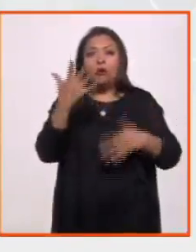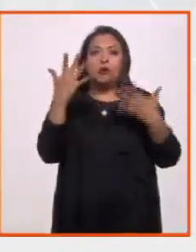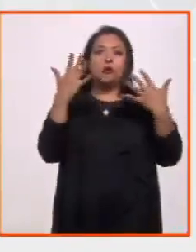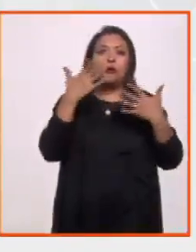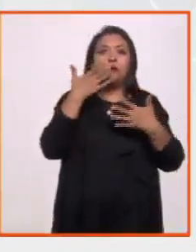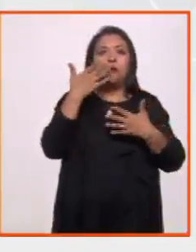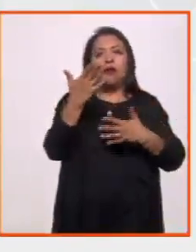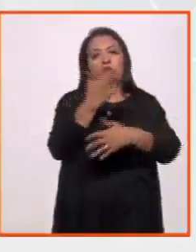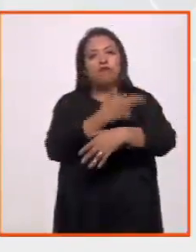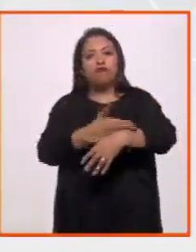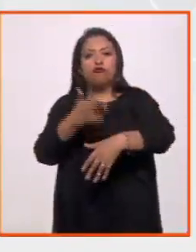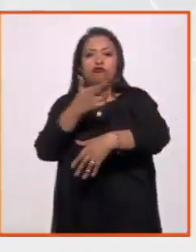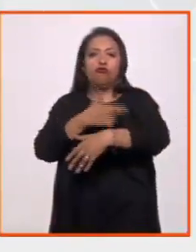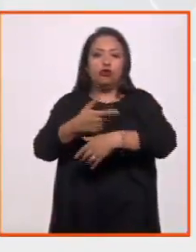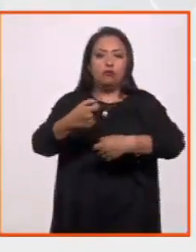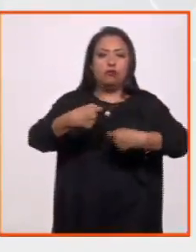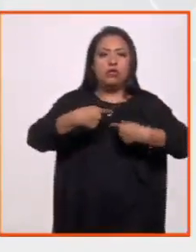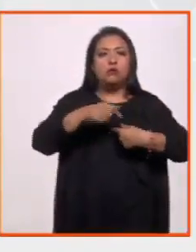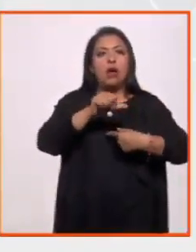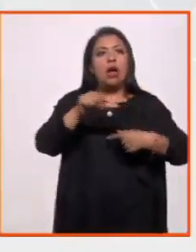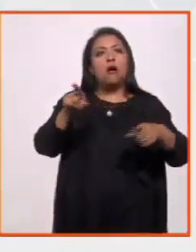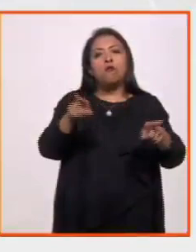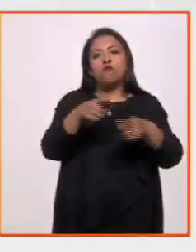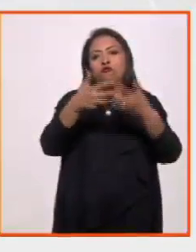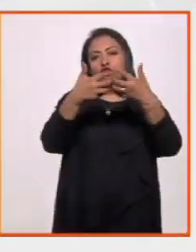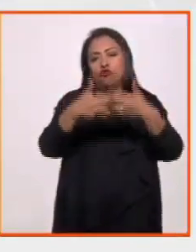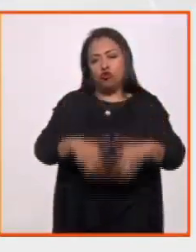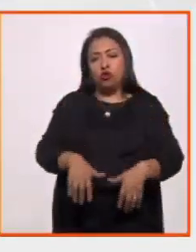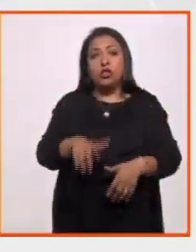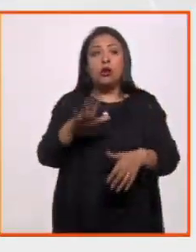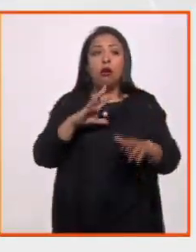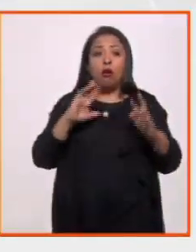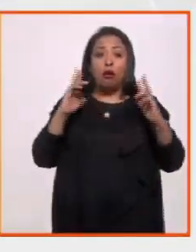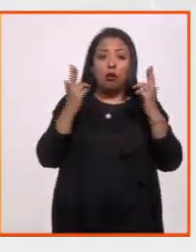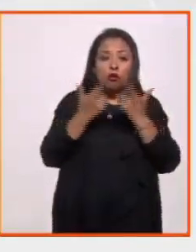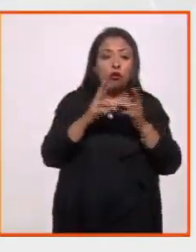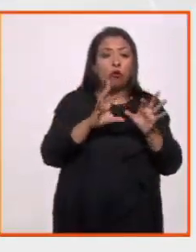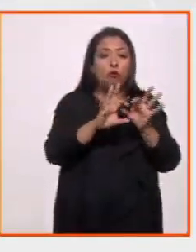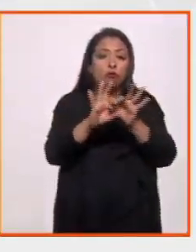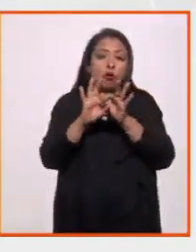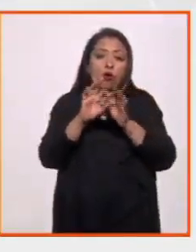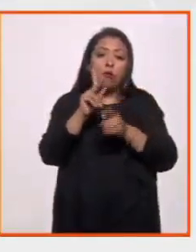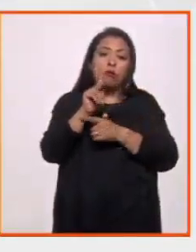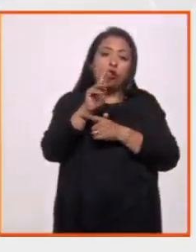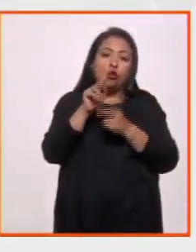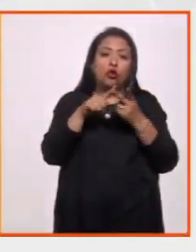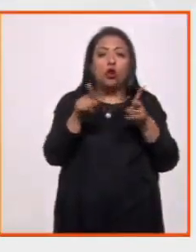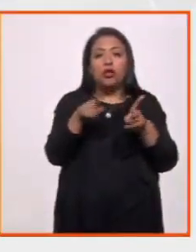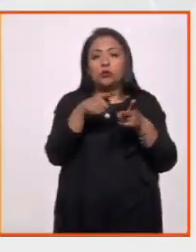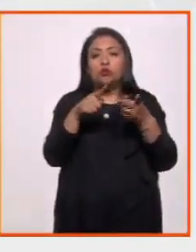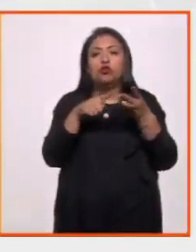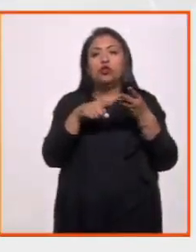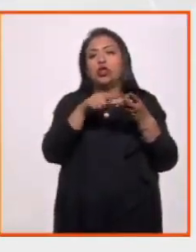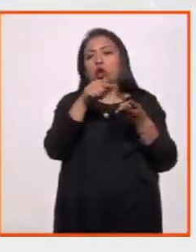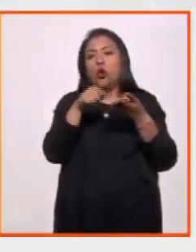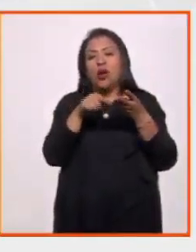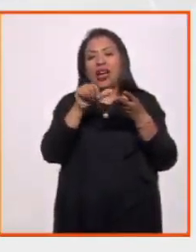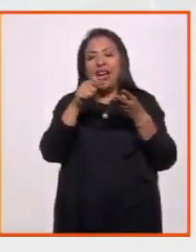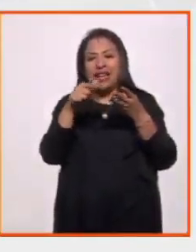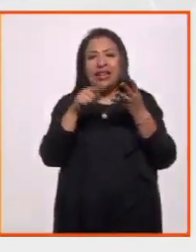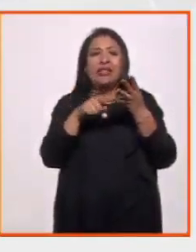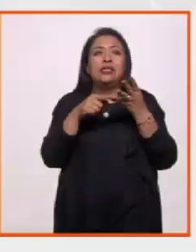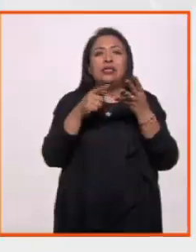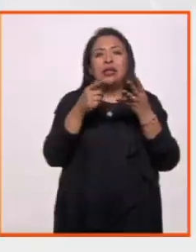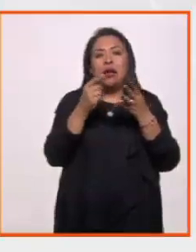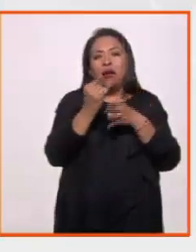la industria de la música, un espacio de reunión y vinculación entre productores, músicos, agencias, estudios gráficos y